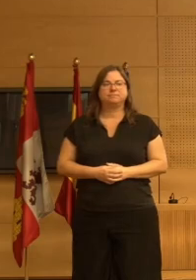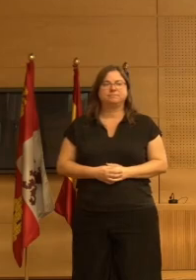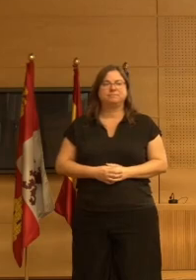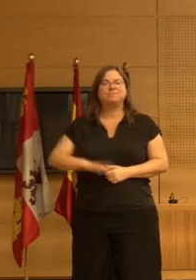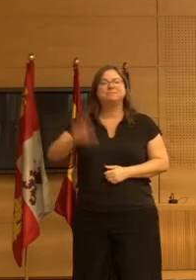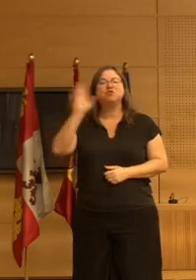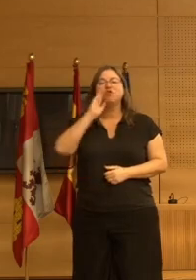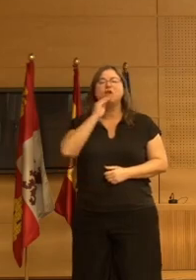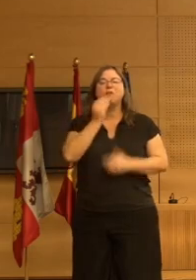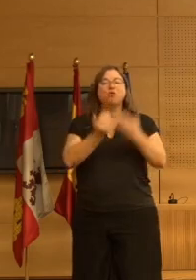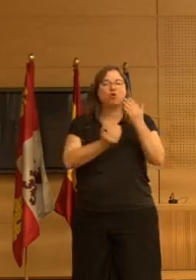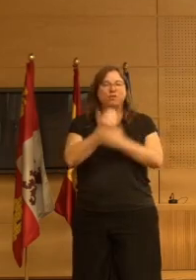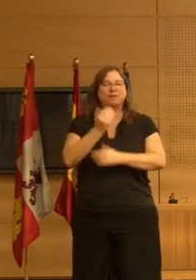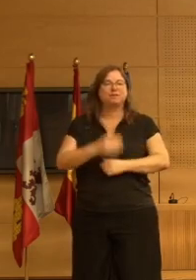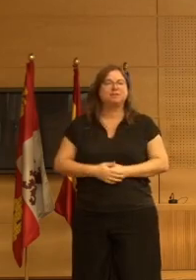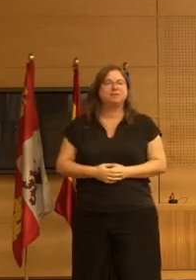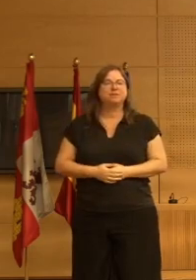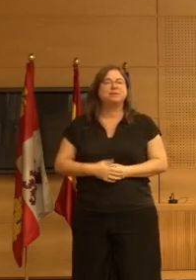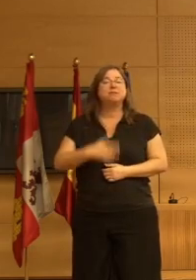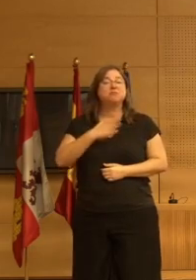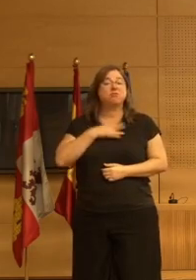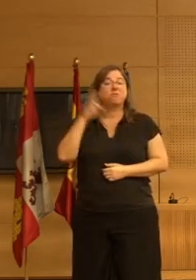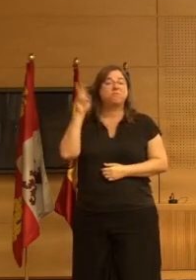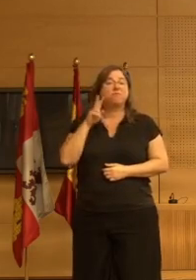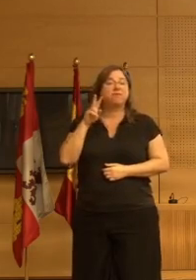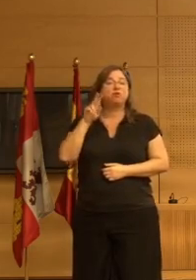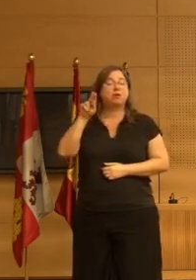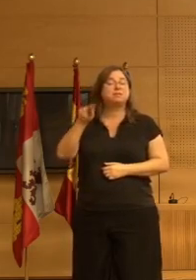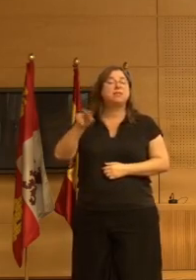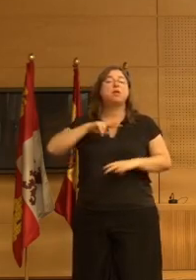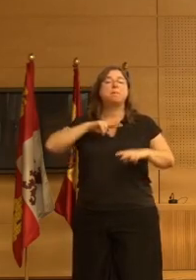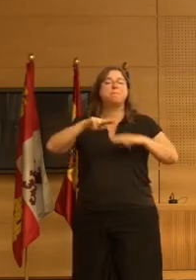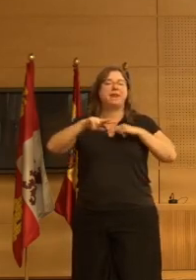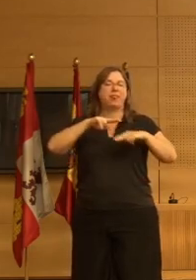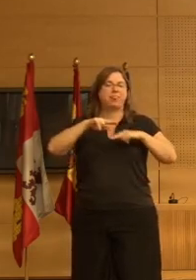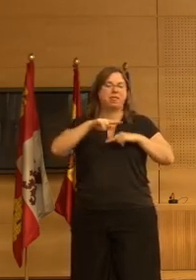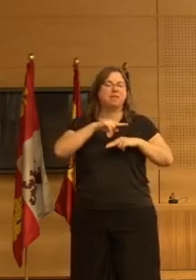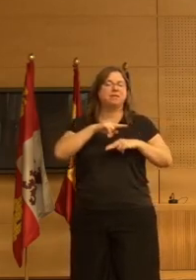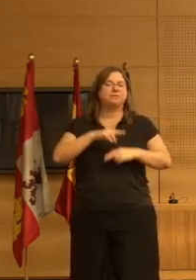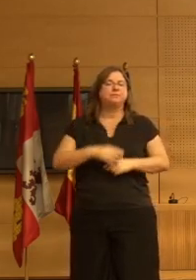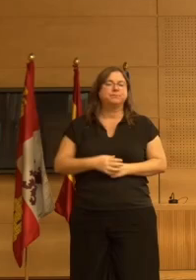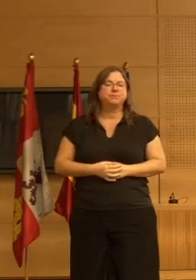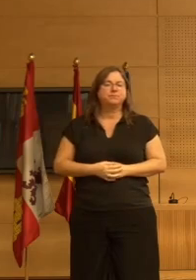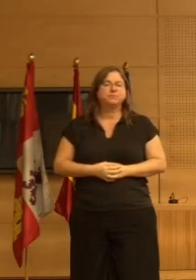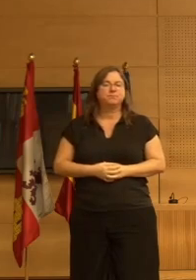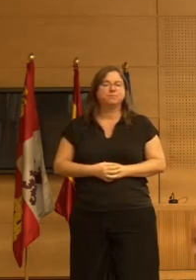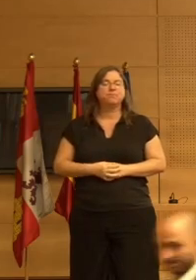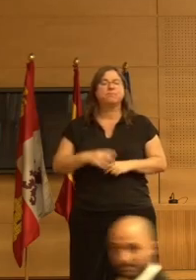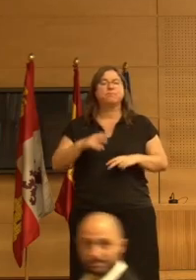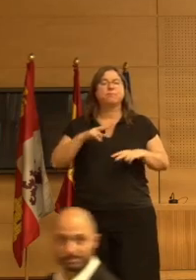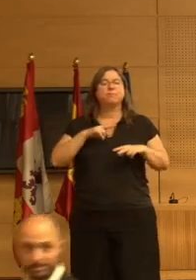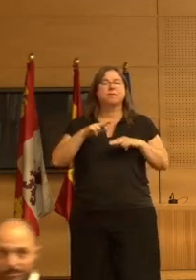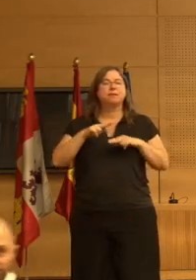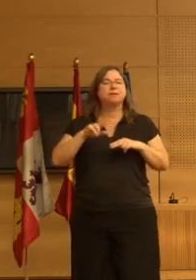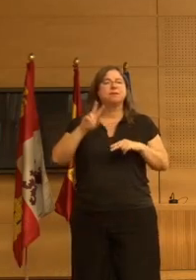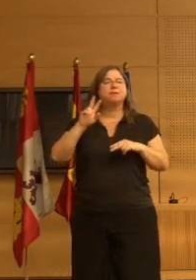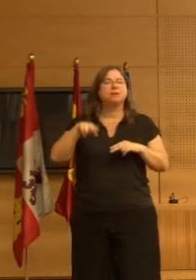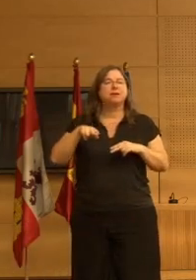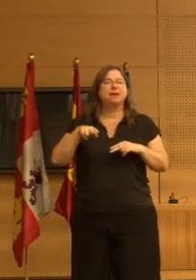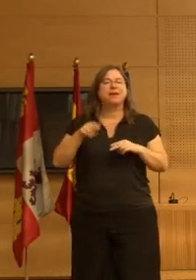hola buenos días yo vengo de una residencia de Miranda de Ebro y soy fisioterapeuta